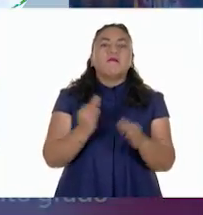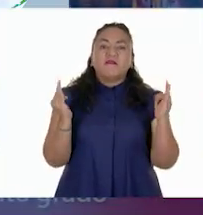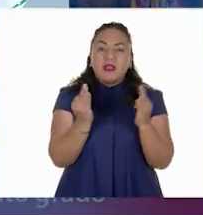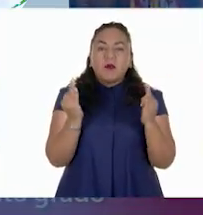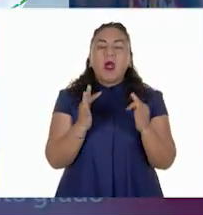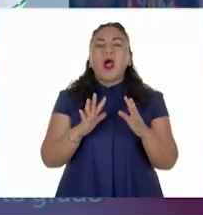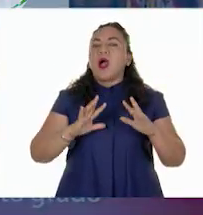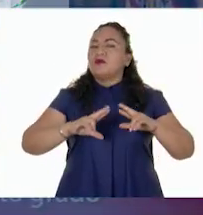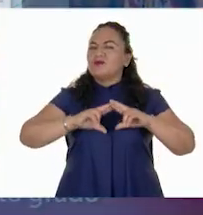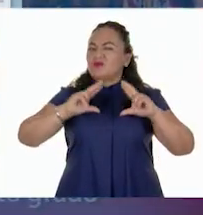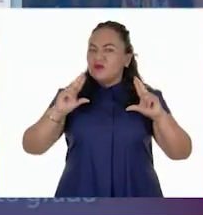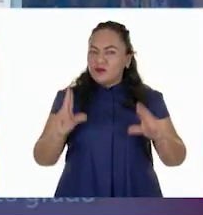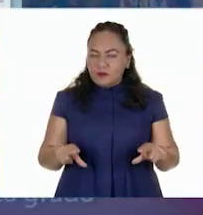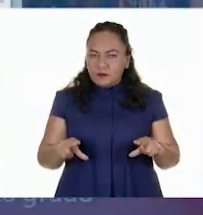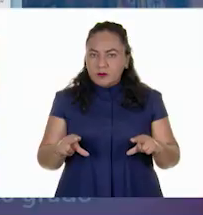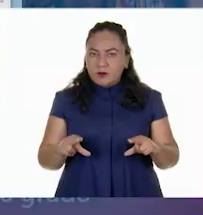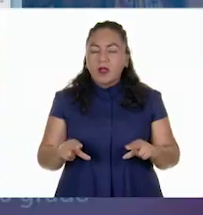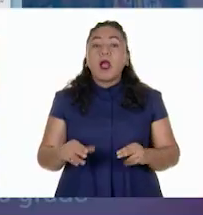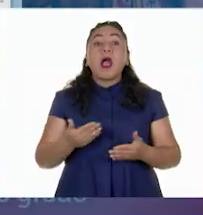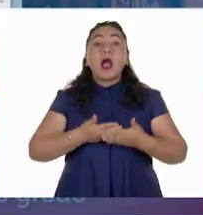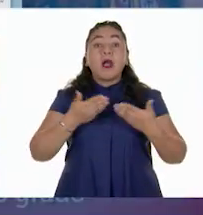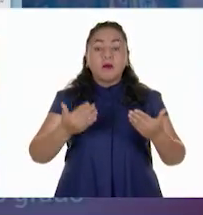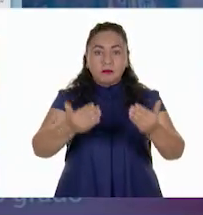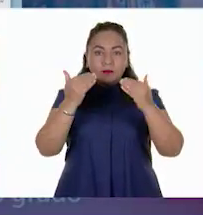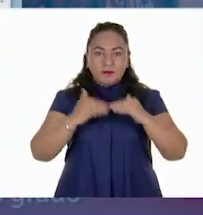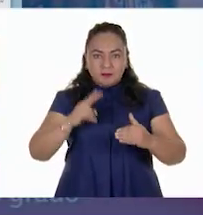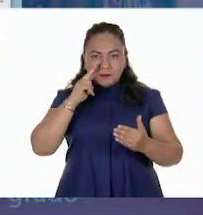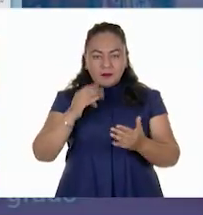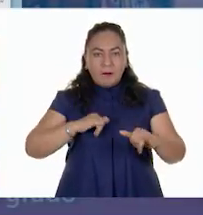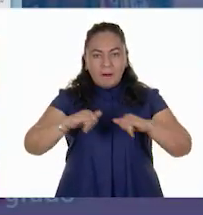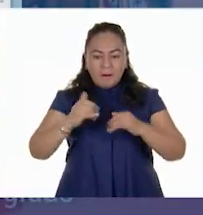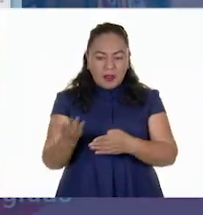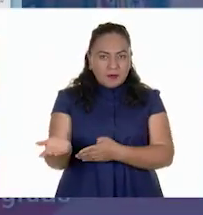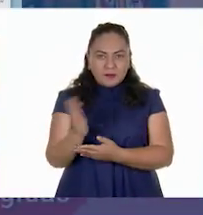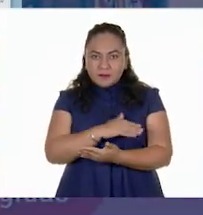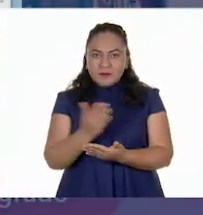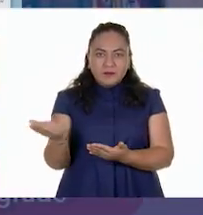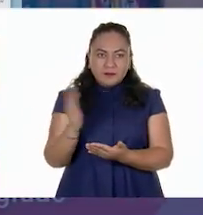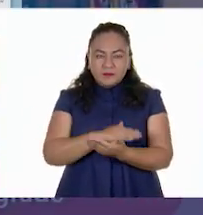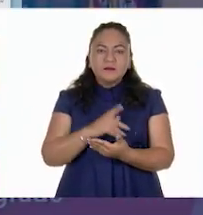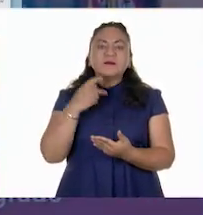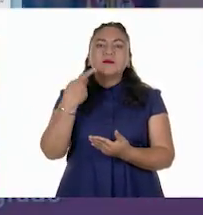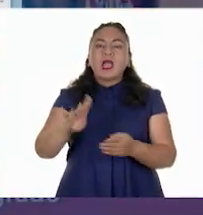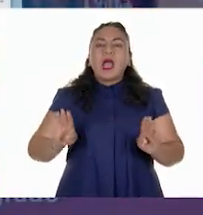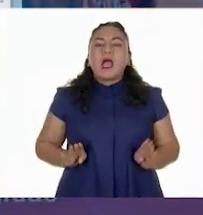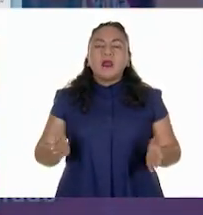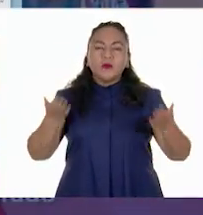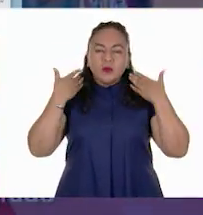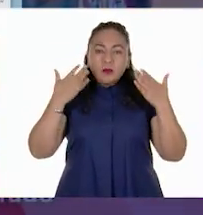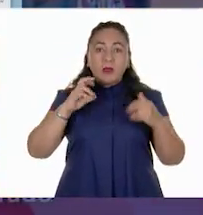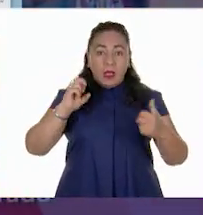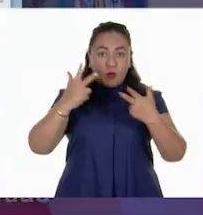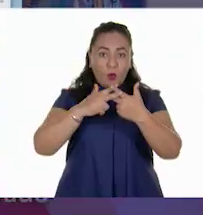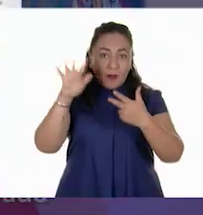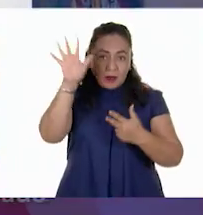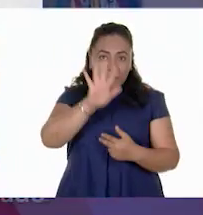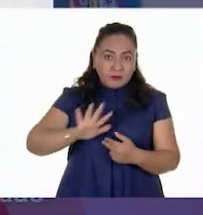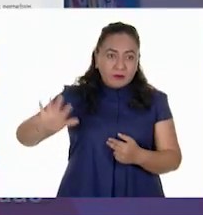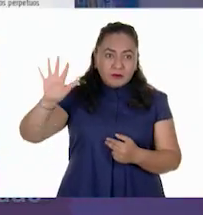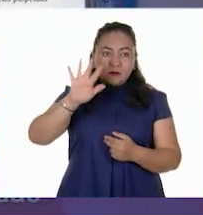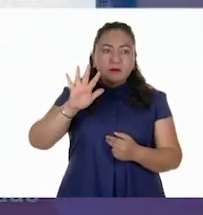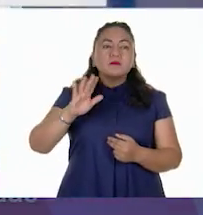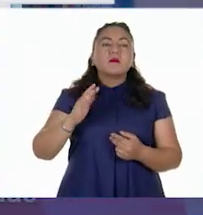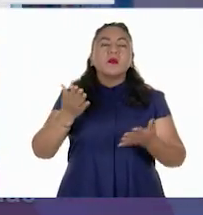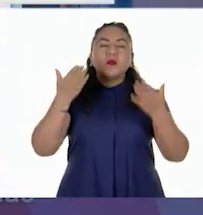Ahora, vamos a consultar los mapas específicos de clima. Europa tiene